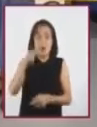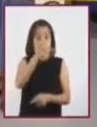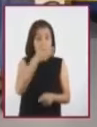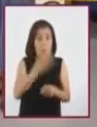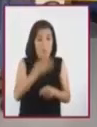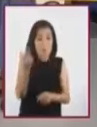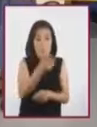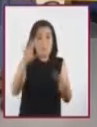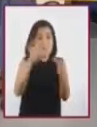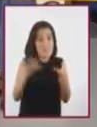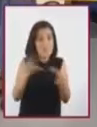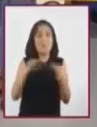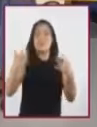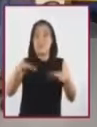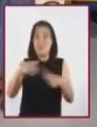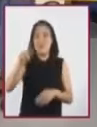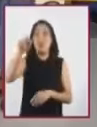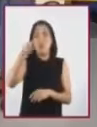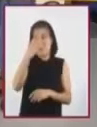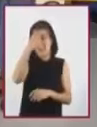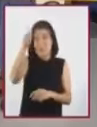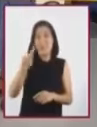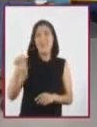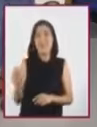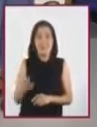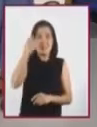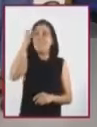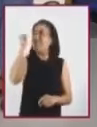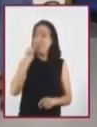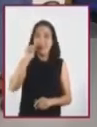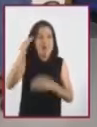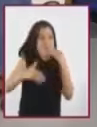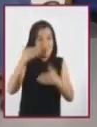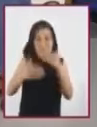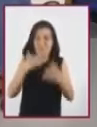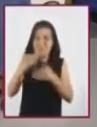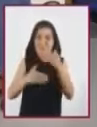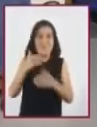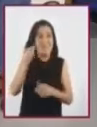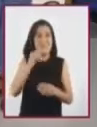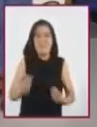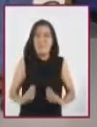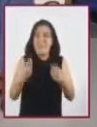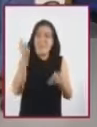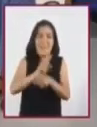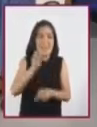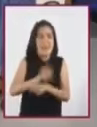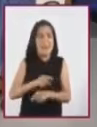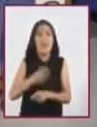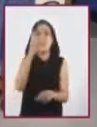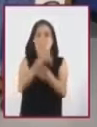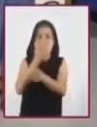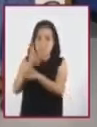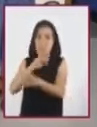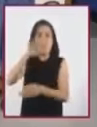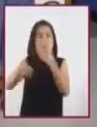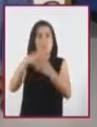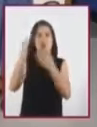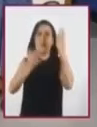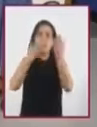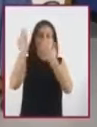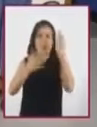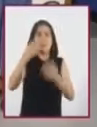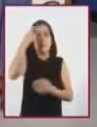me doy cuenta que la innovación tecnológica ha estado presente siempre en nuestra vida diaria. Invitamos a todos los estudiantes de